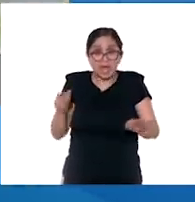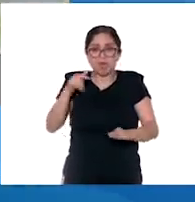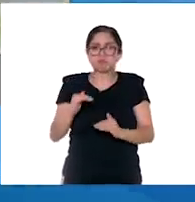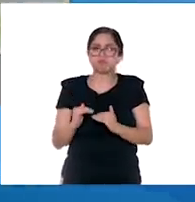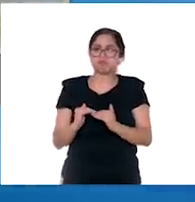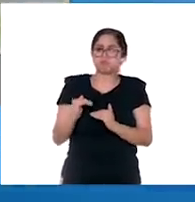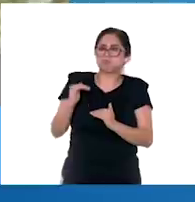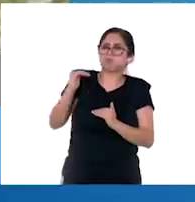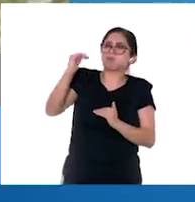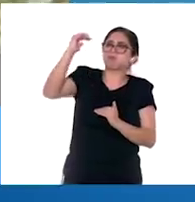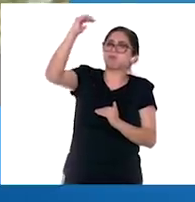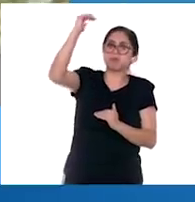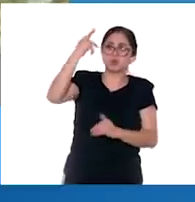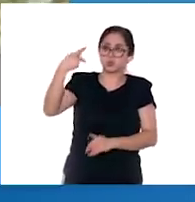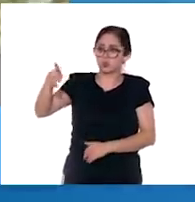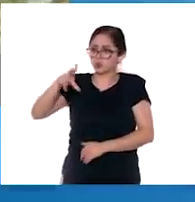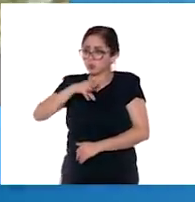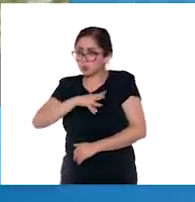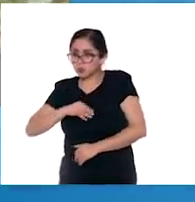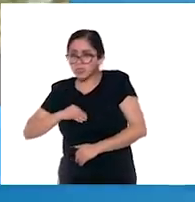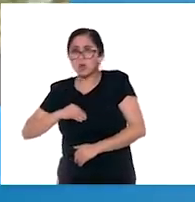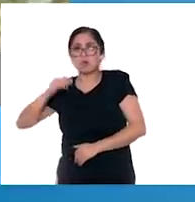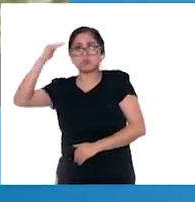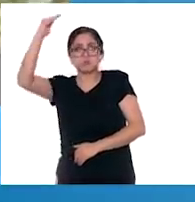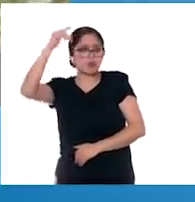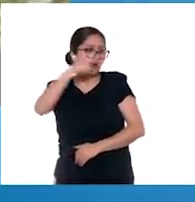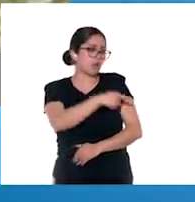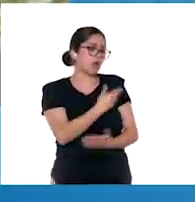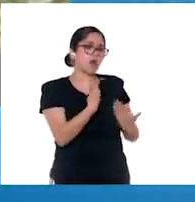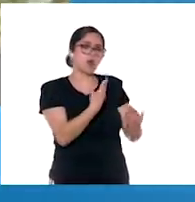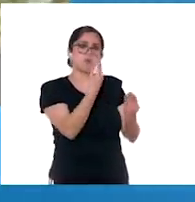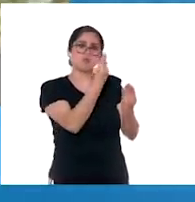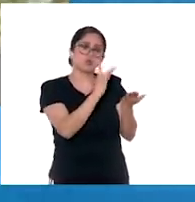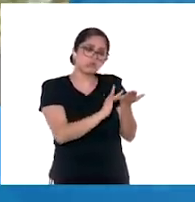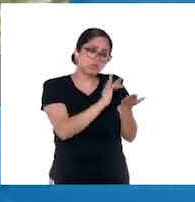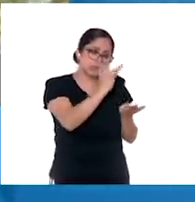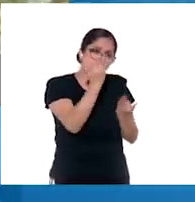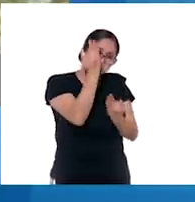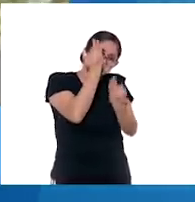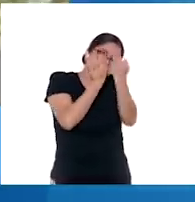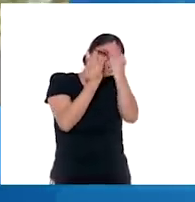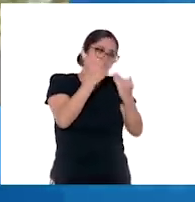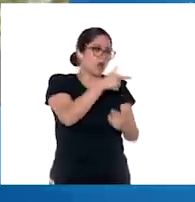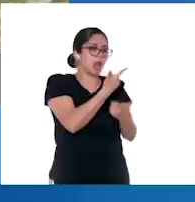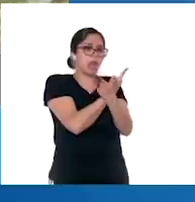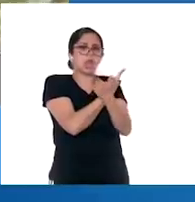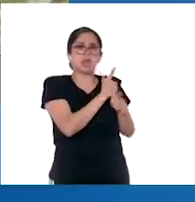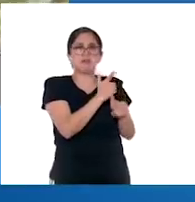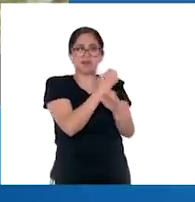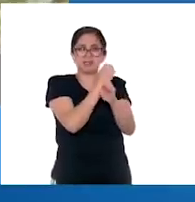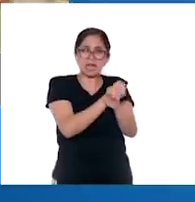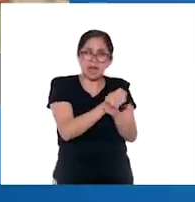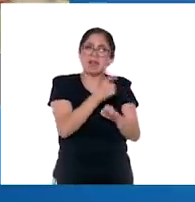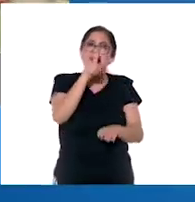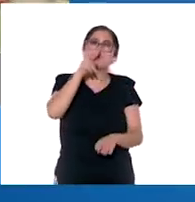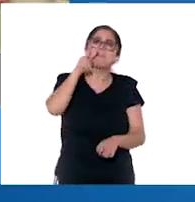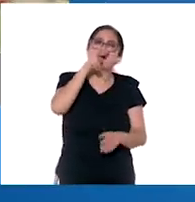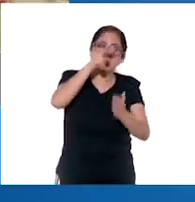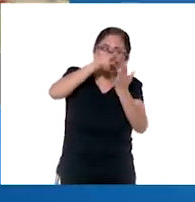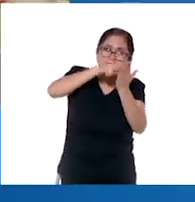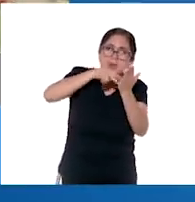hijas se los daban cuando morían en reconocimiento a que los habían criado. Siempre encontramos notas que dicen,